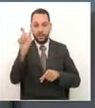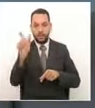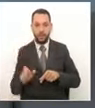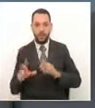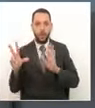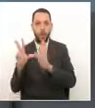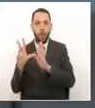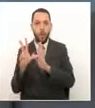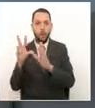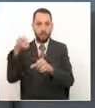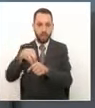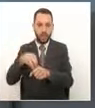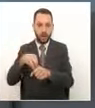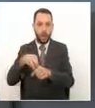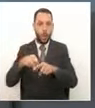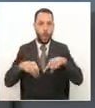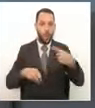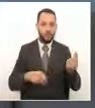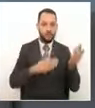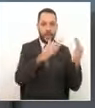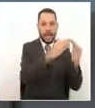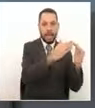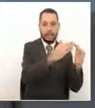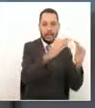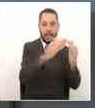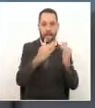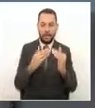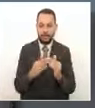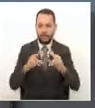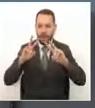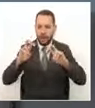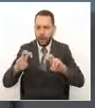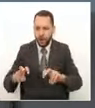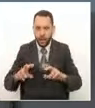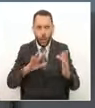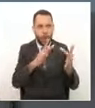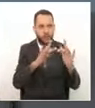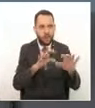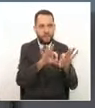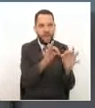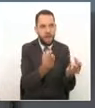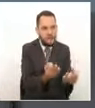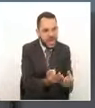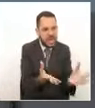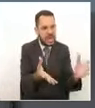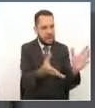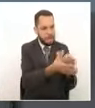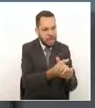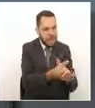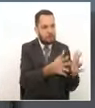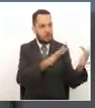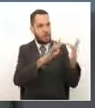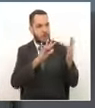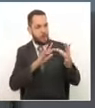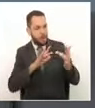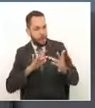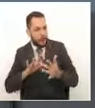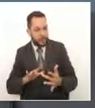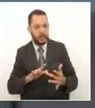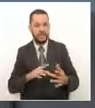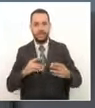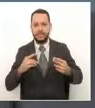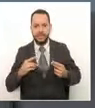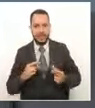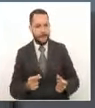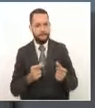personas en casa y investigamos casi 2000 contactos en 18 días eso lo podemos hacer en ese